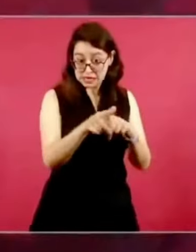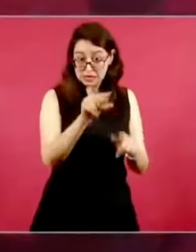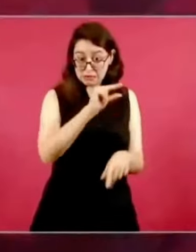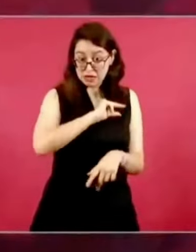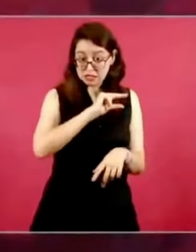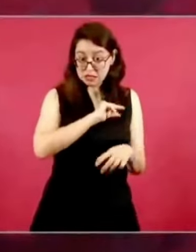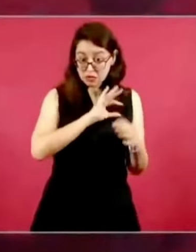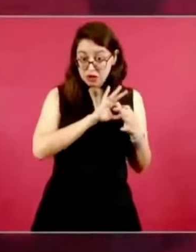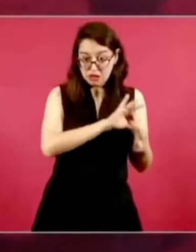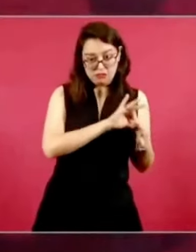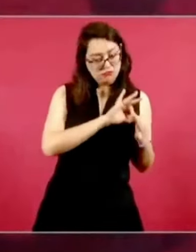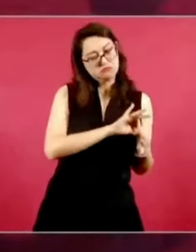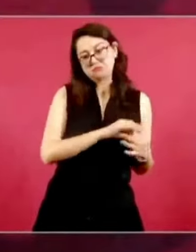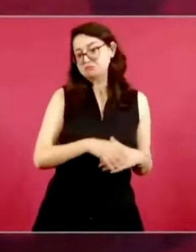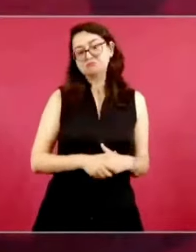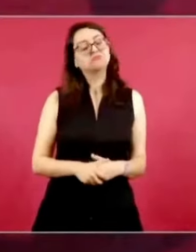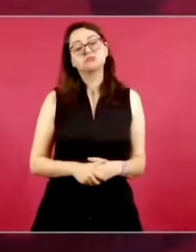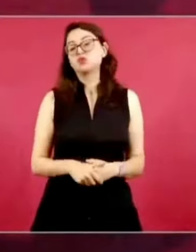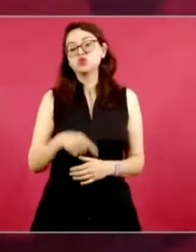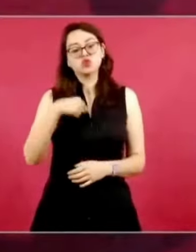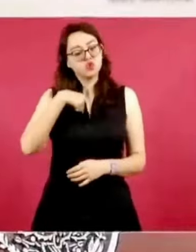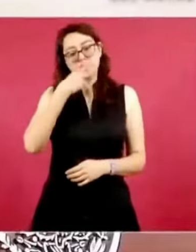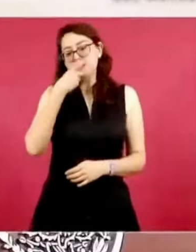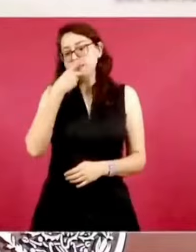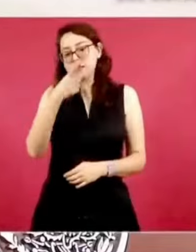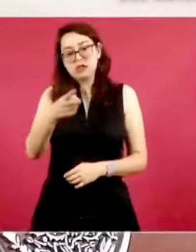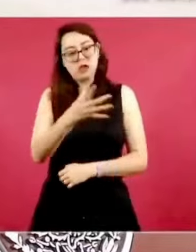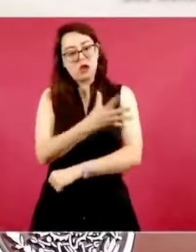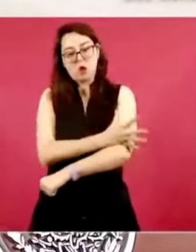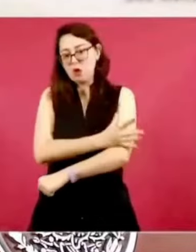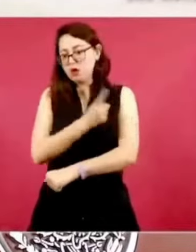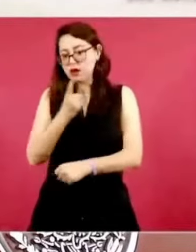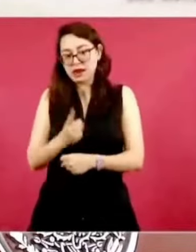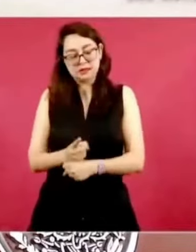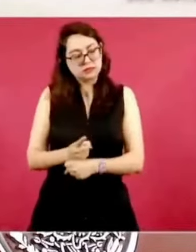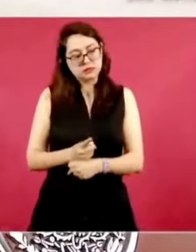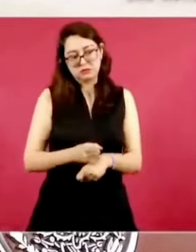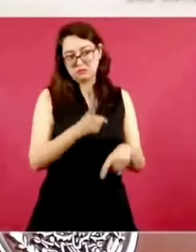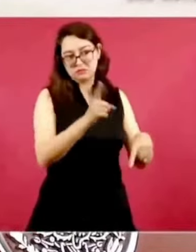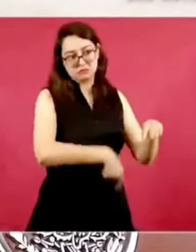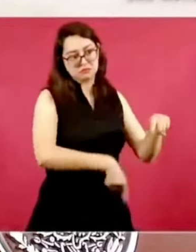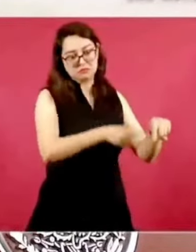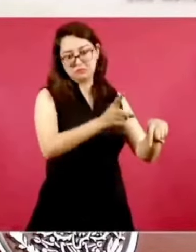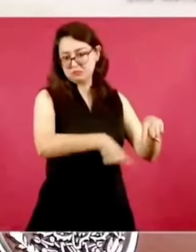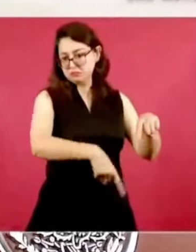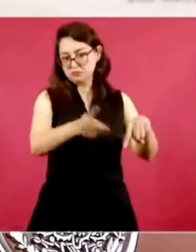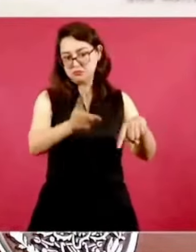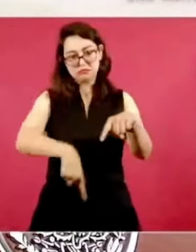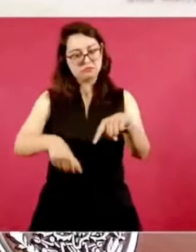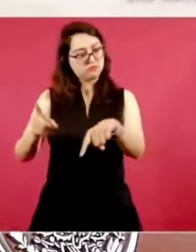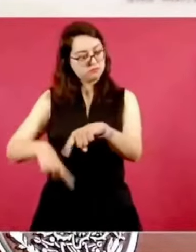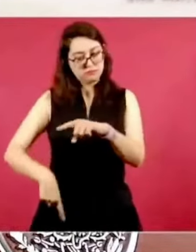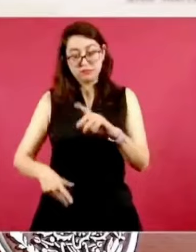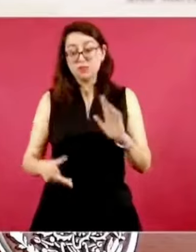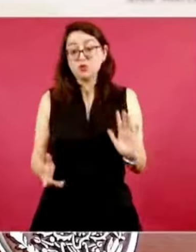o que iba a seguir la misma política neoliberal, no,